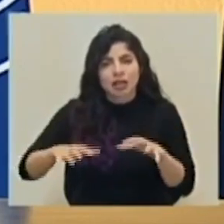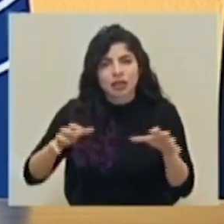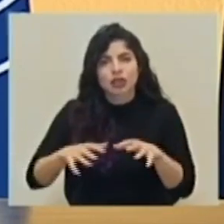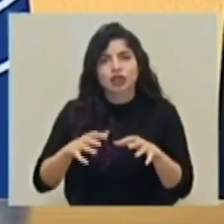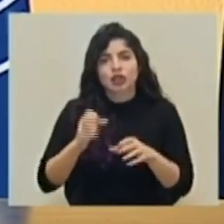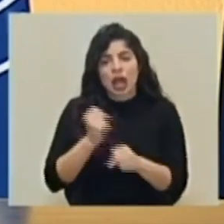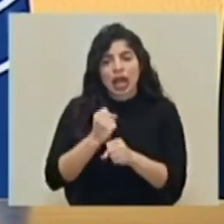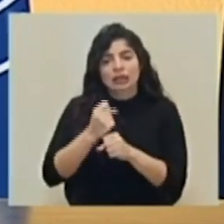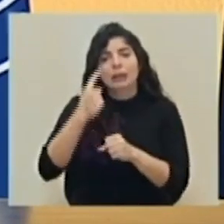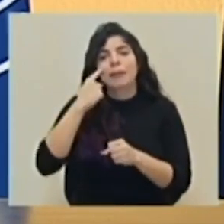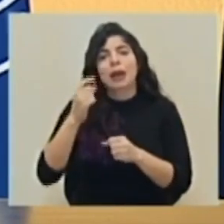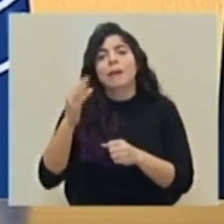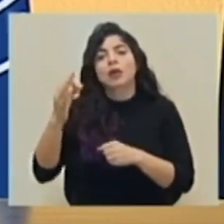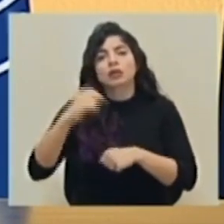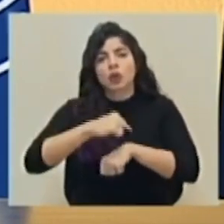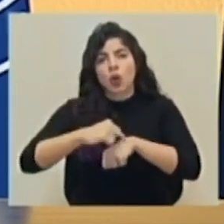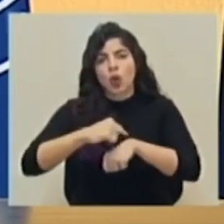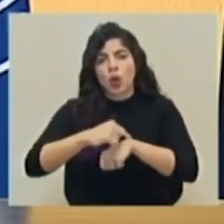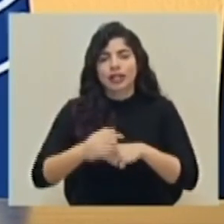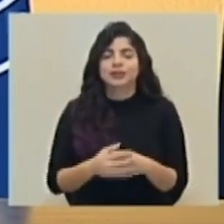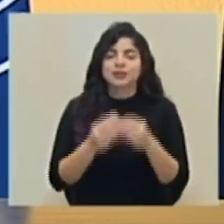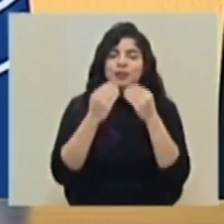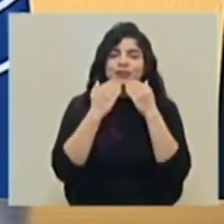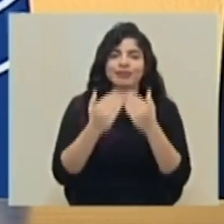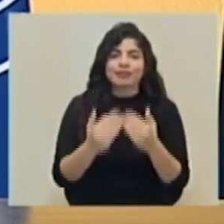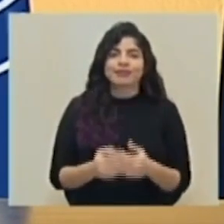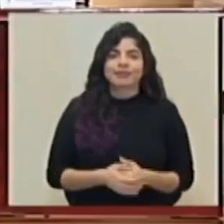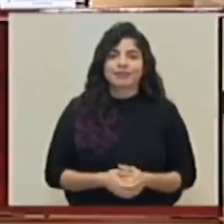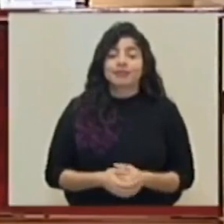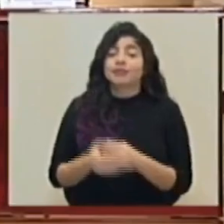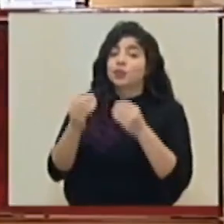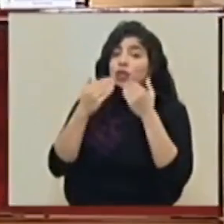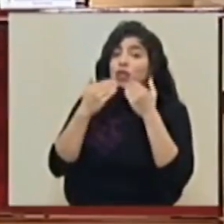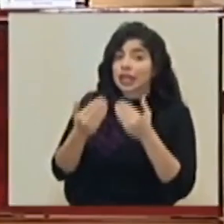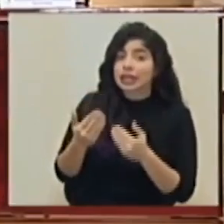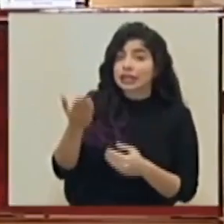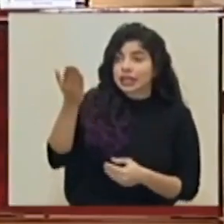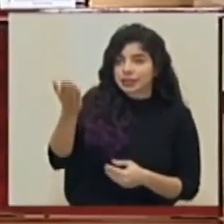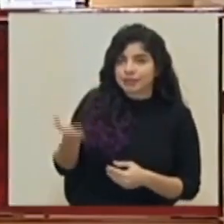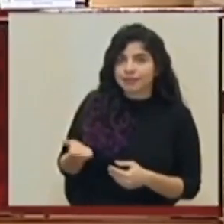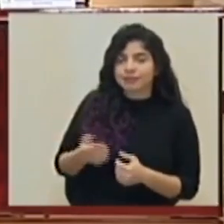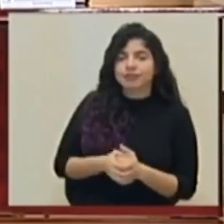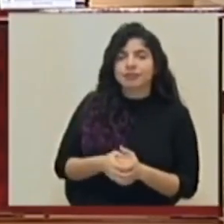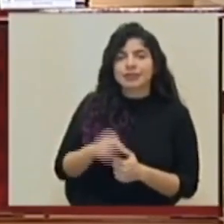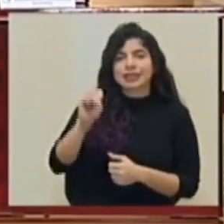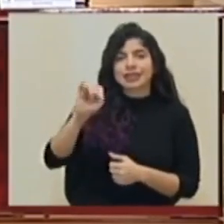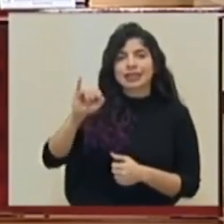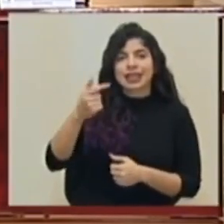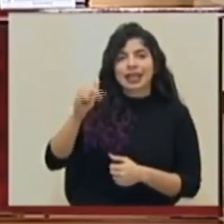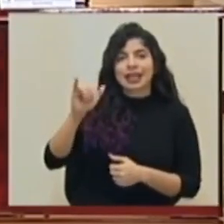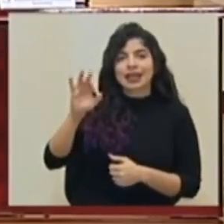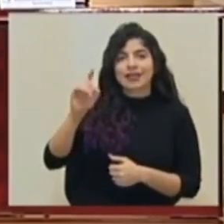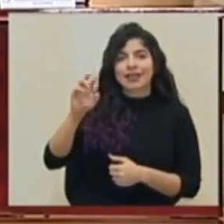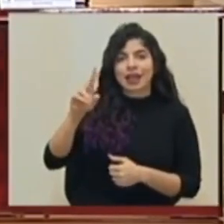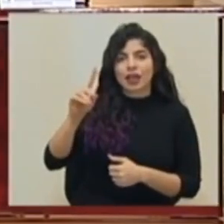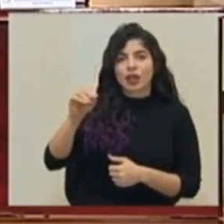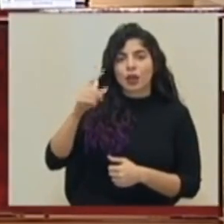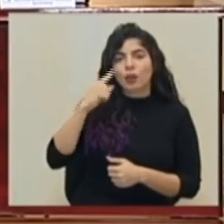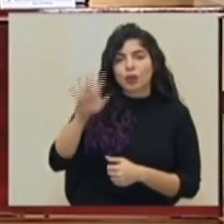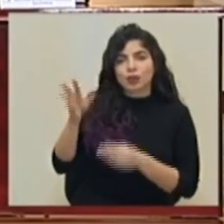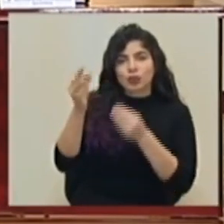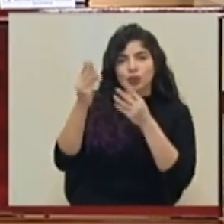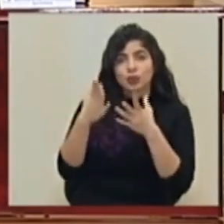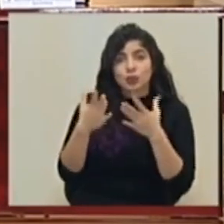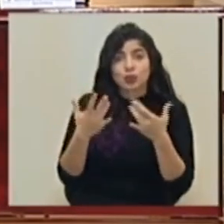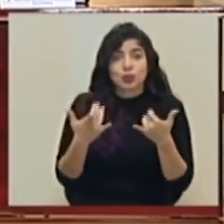para las próximas horas. Muchísimas gracias. Muchísimas gracias a usted, don Sigifredo, por el reporte.